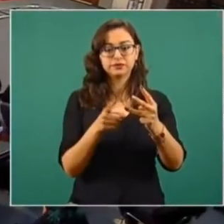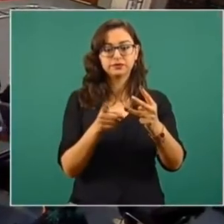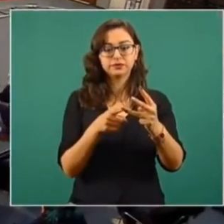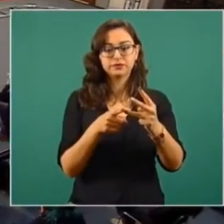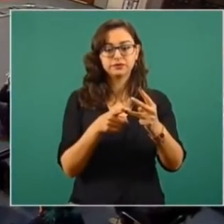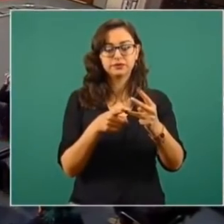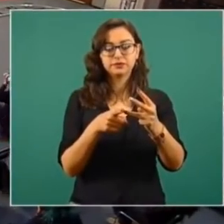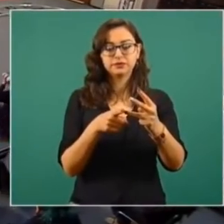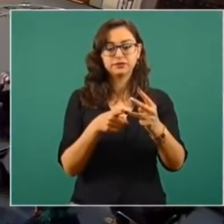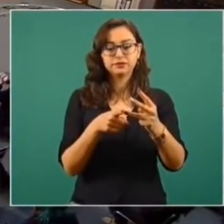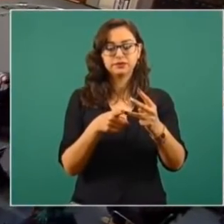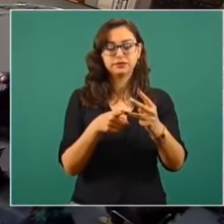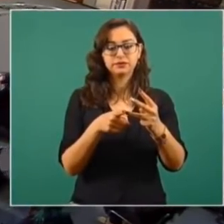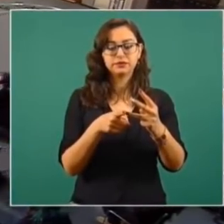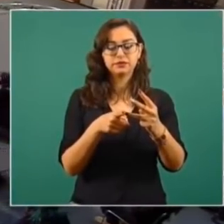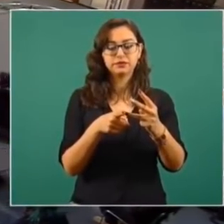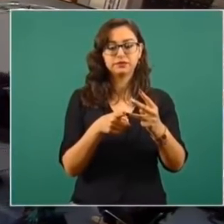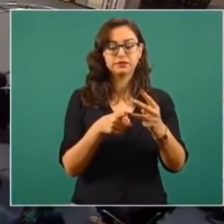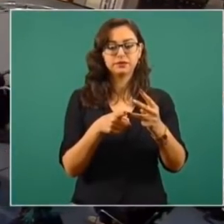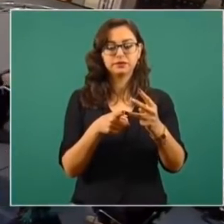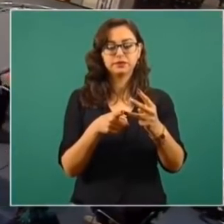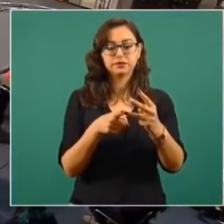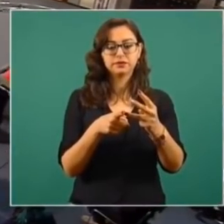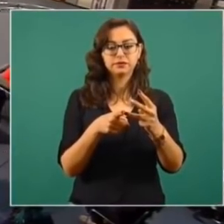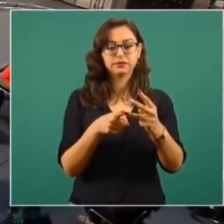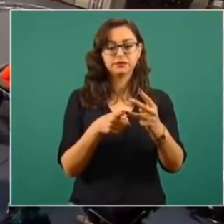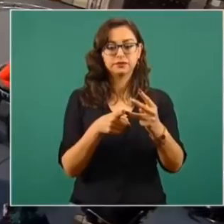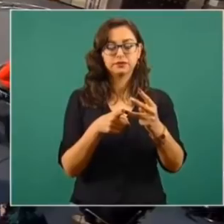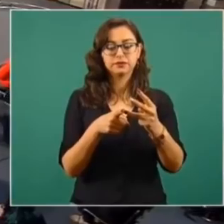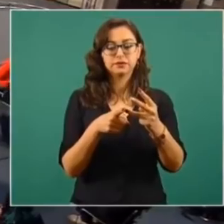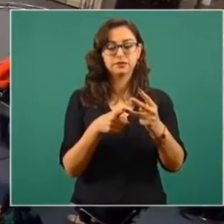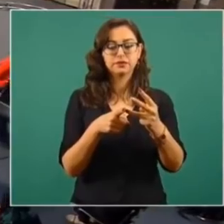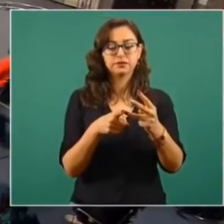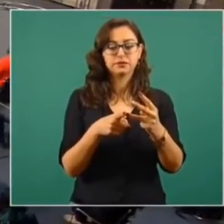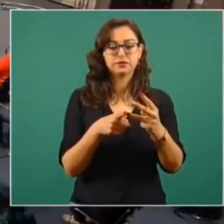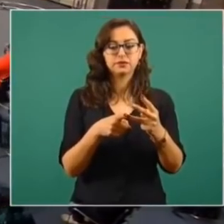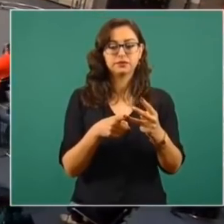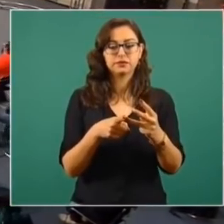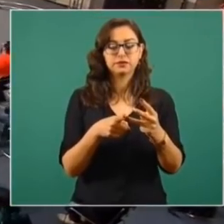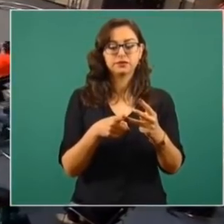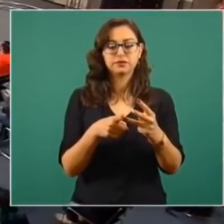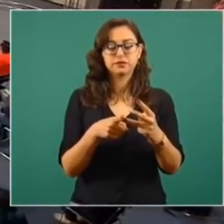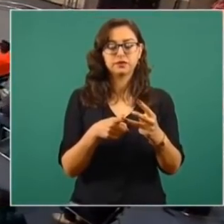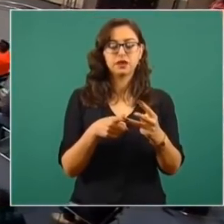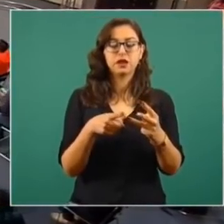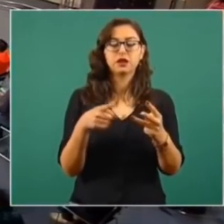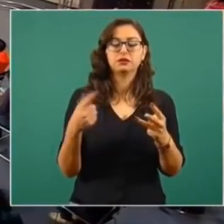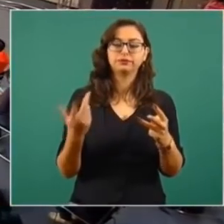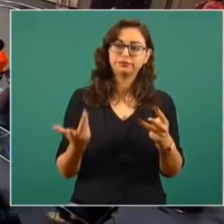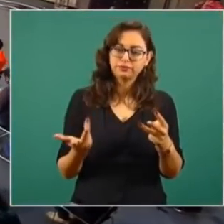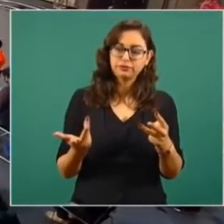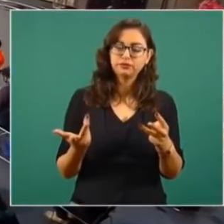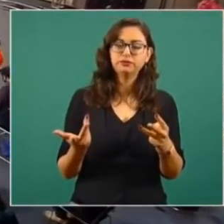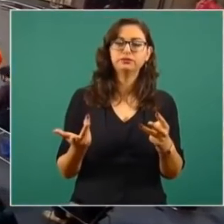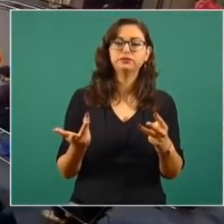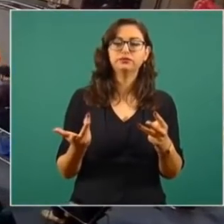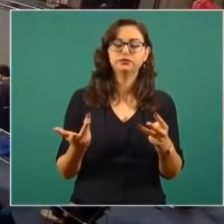es aprovechar las ventajas comparativas que tenemos por